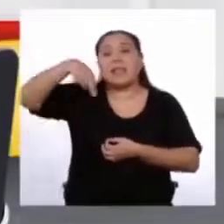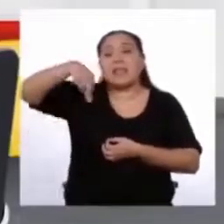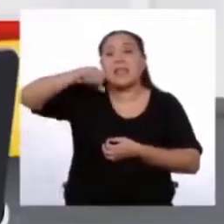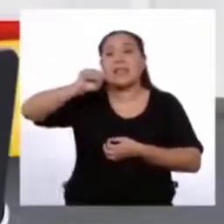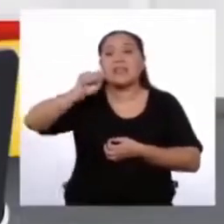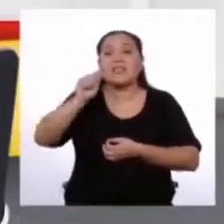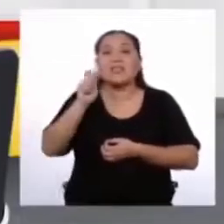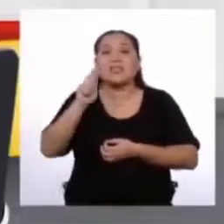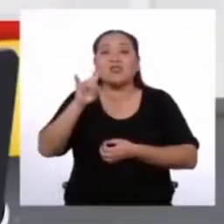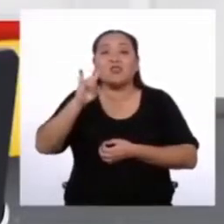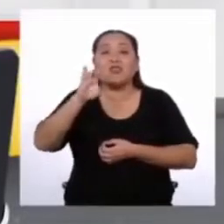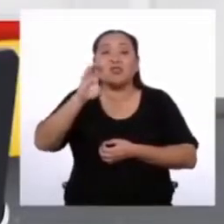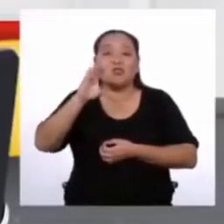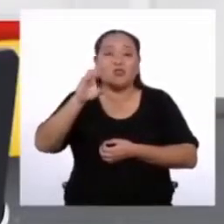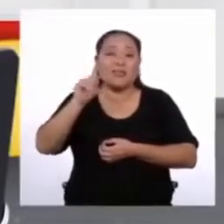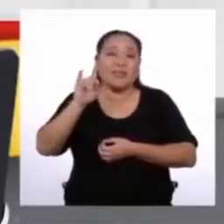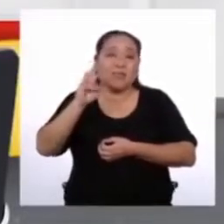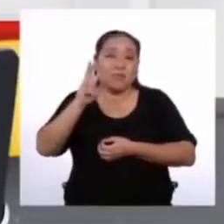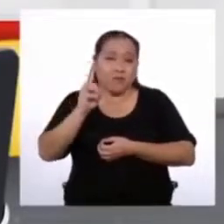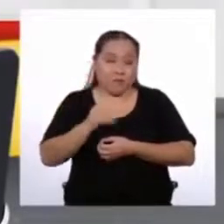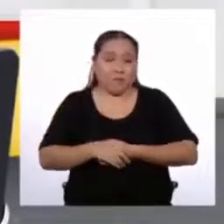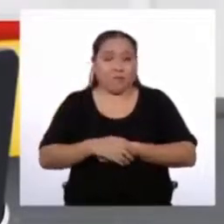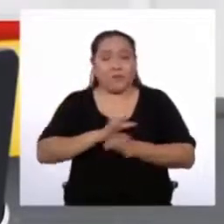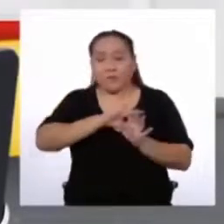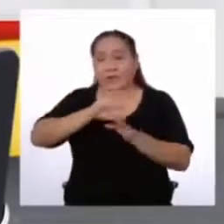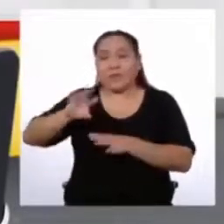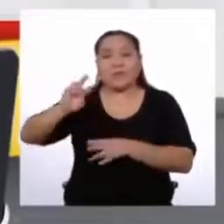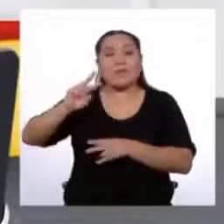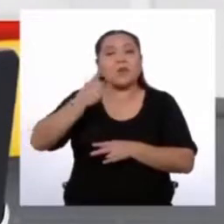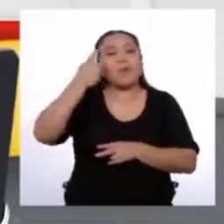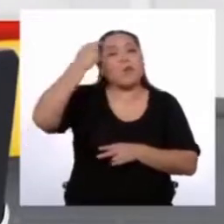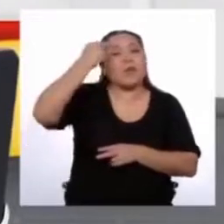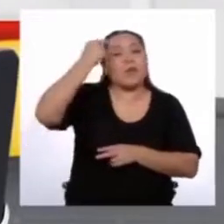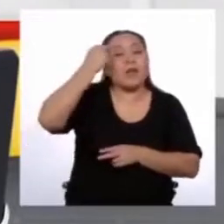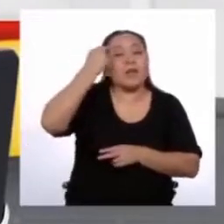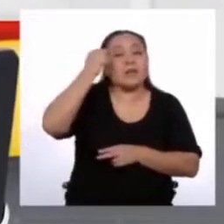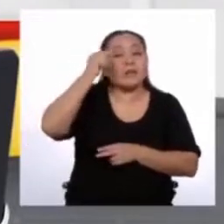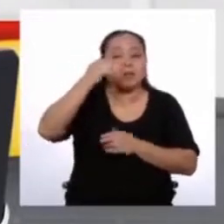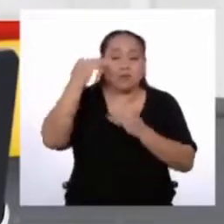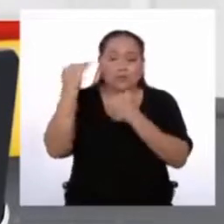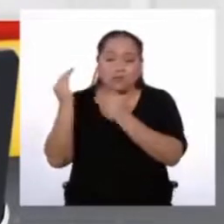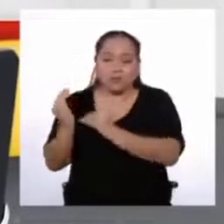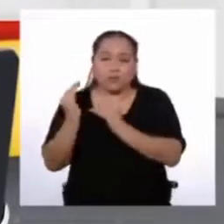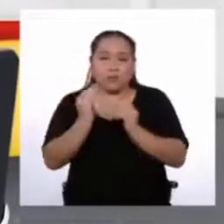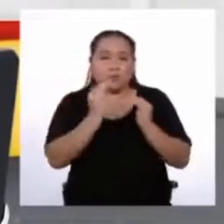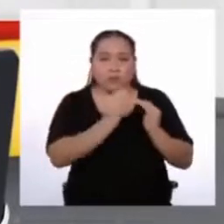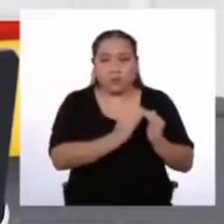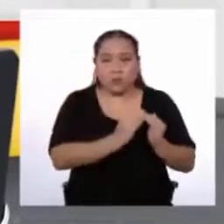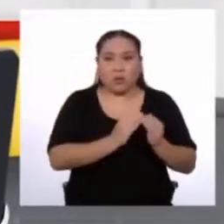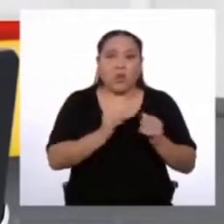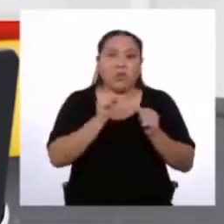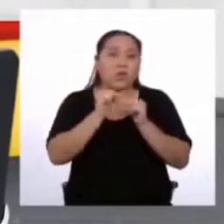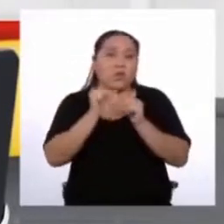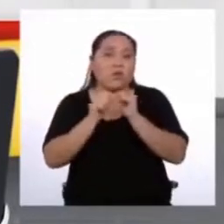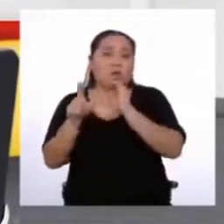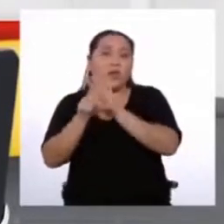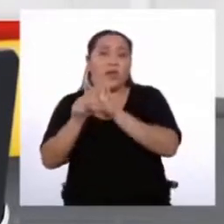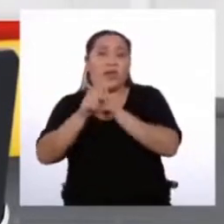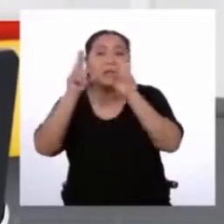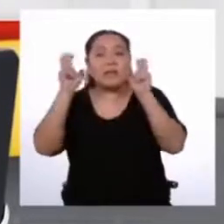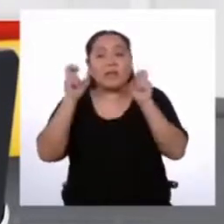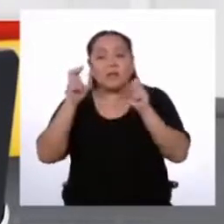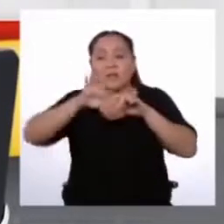Segundo Piensa en su estructura Debes incluir el número de ley Y el título Separar